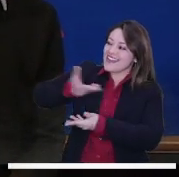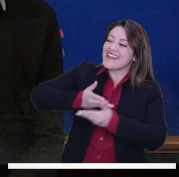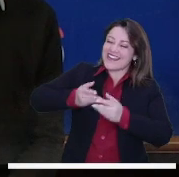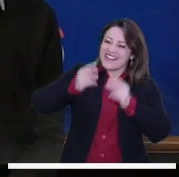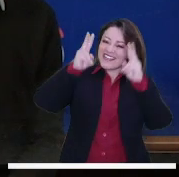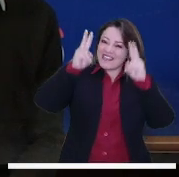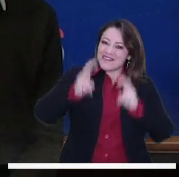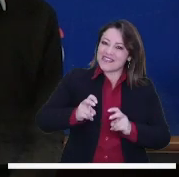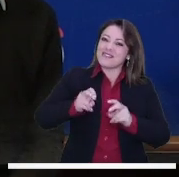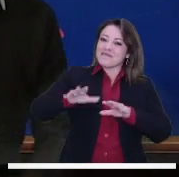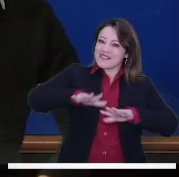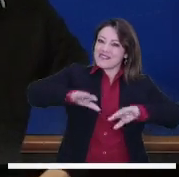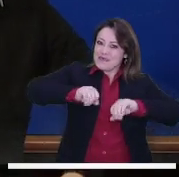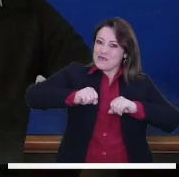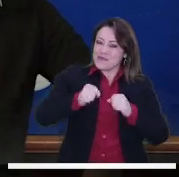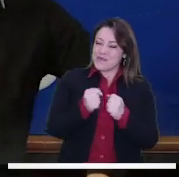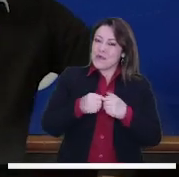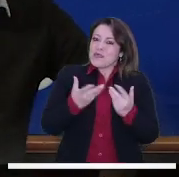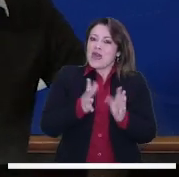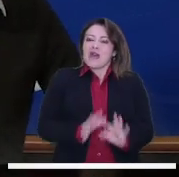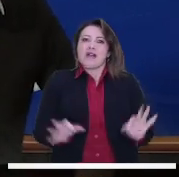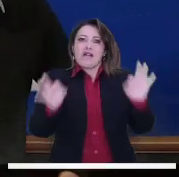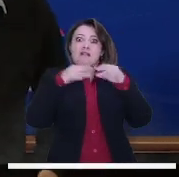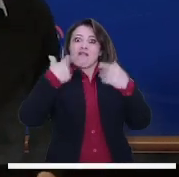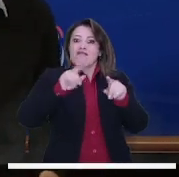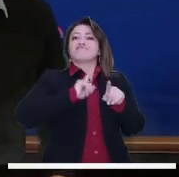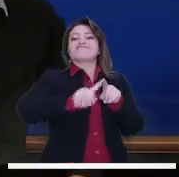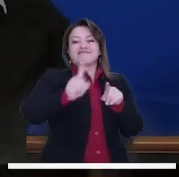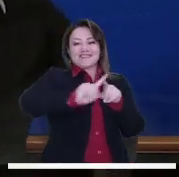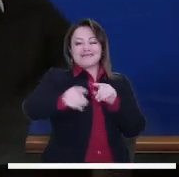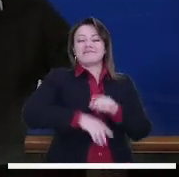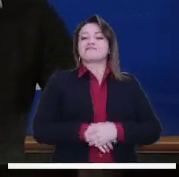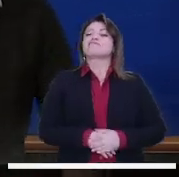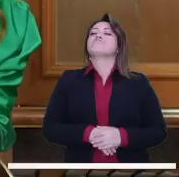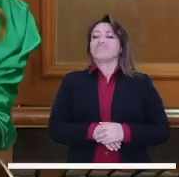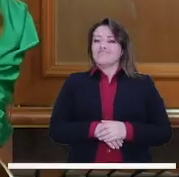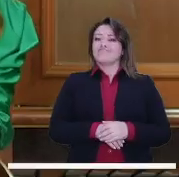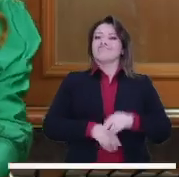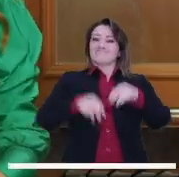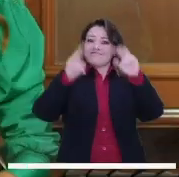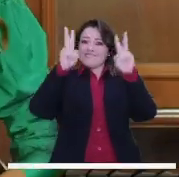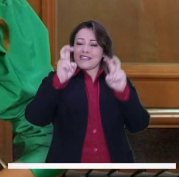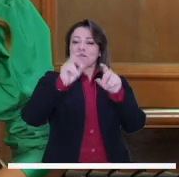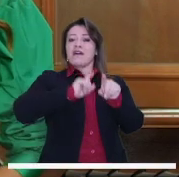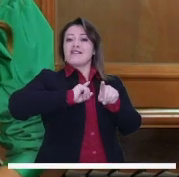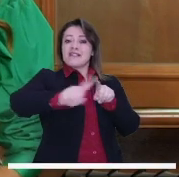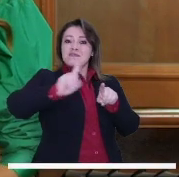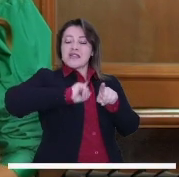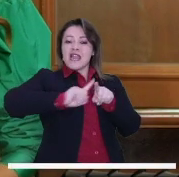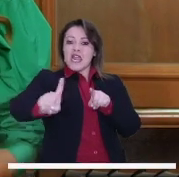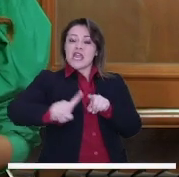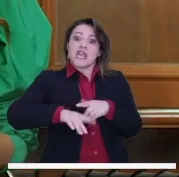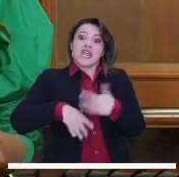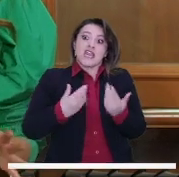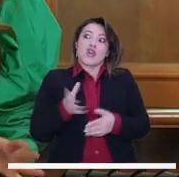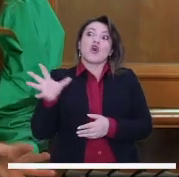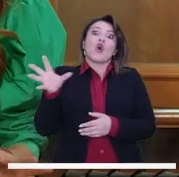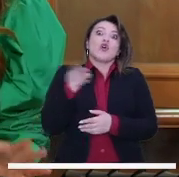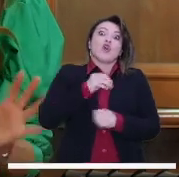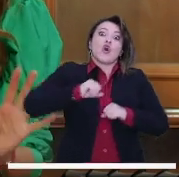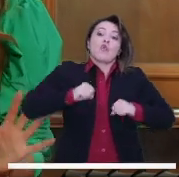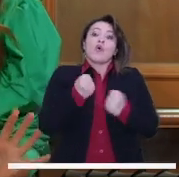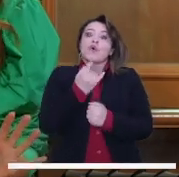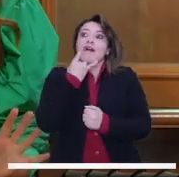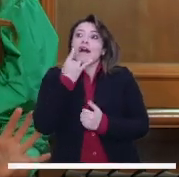aquí con el concejal Diego para debatir los temas de ciudad y qué tan importante hablar de Transmilenio. Transmilenio es un tema que nos incumbe en